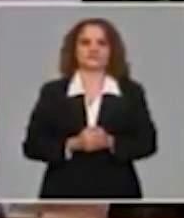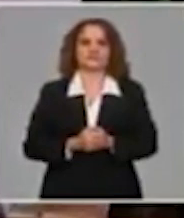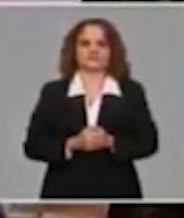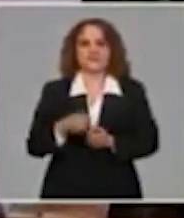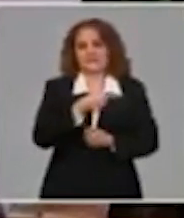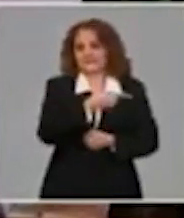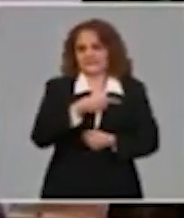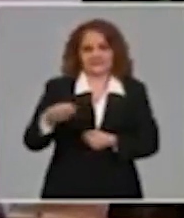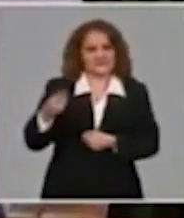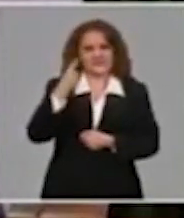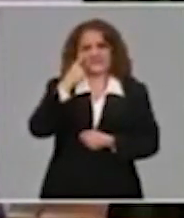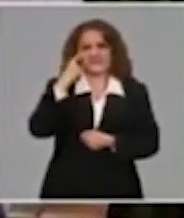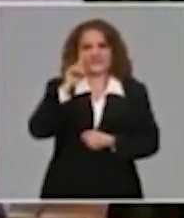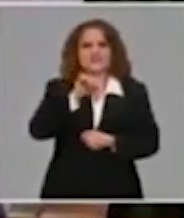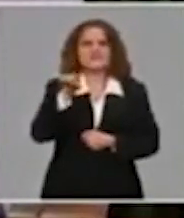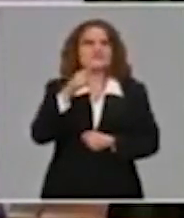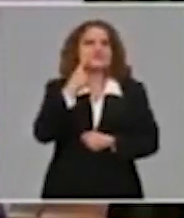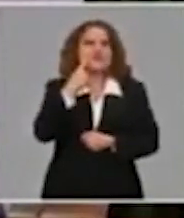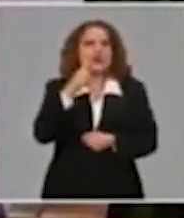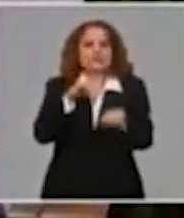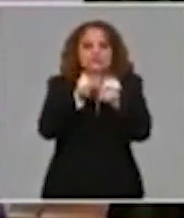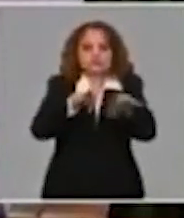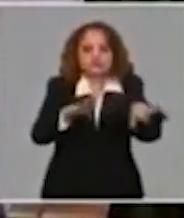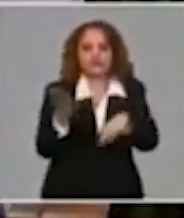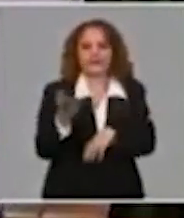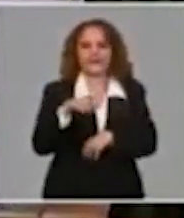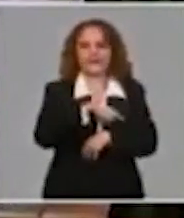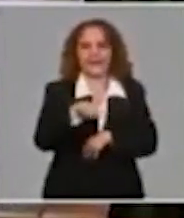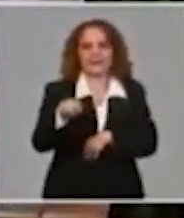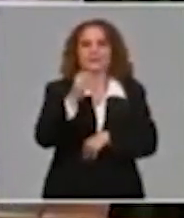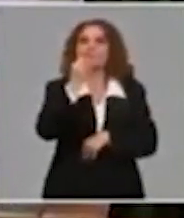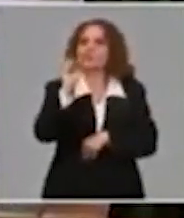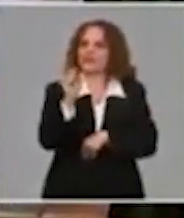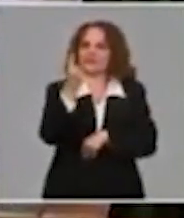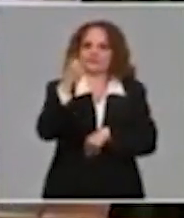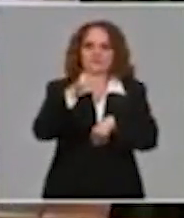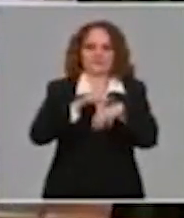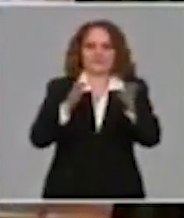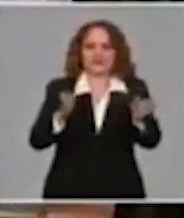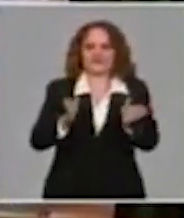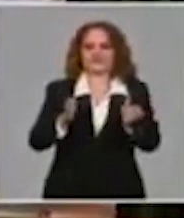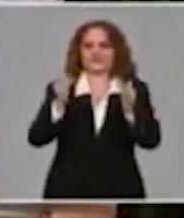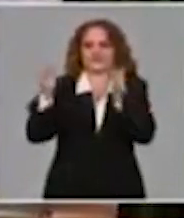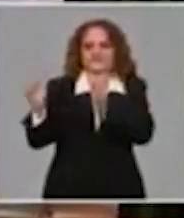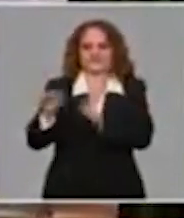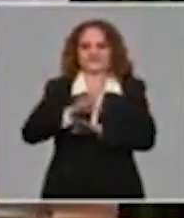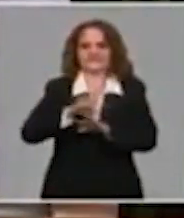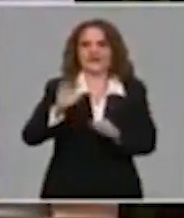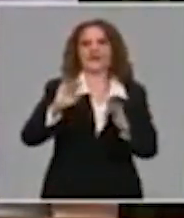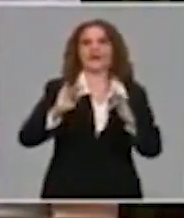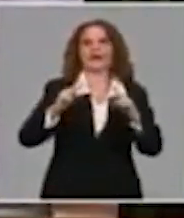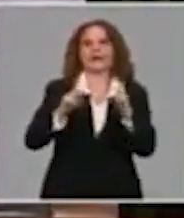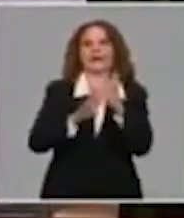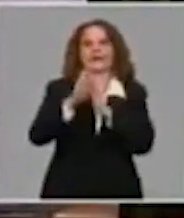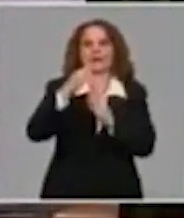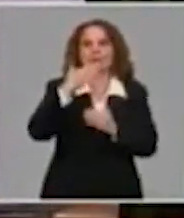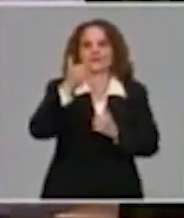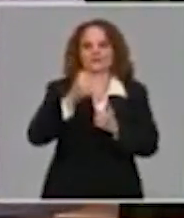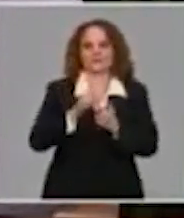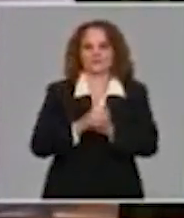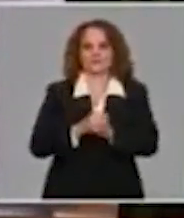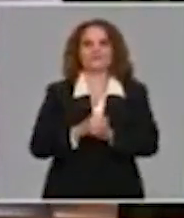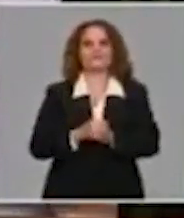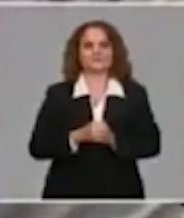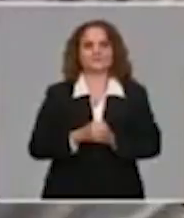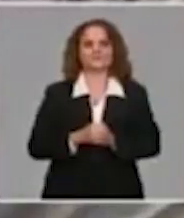severa de transmisión de la enfermedad. Reitero, la posibilidad de que un individuo infectado, ¿cuántos como promedio